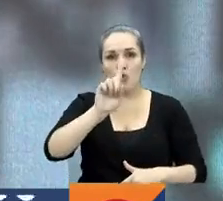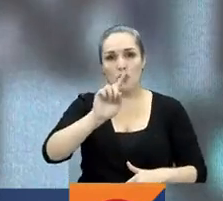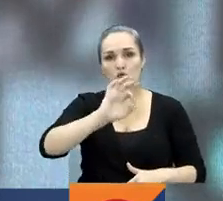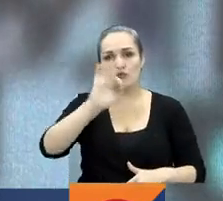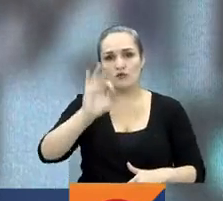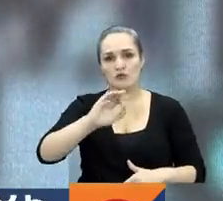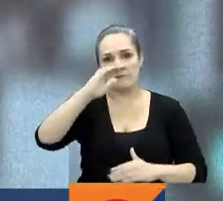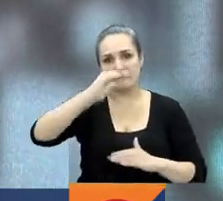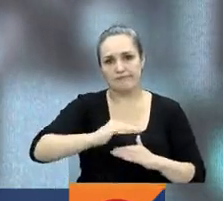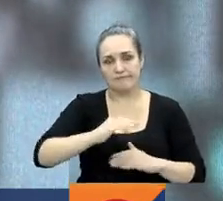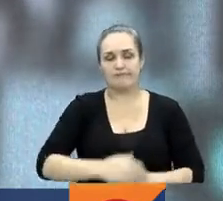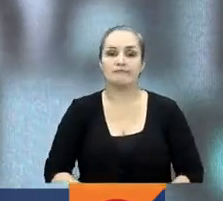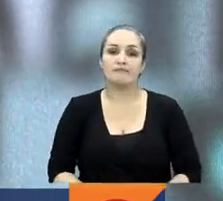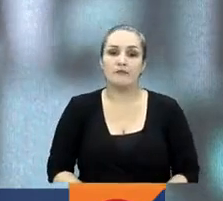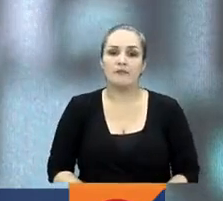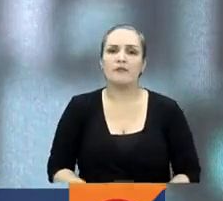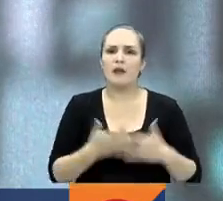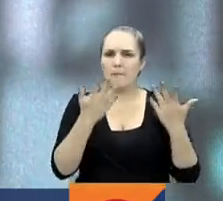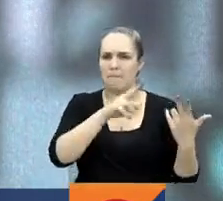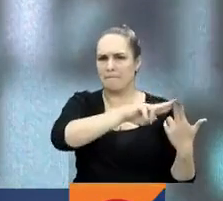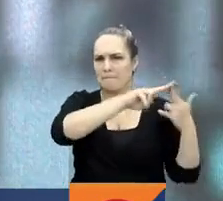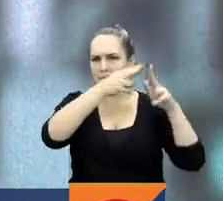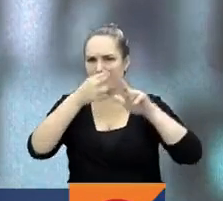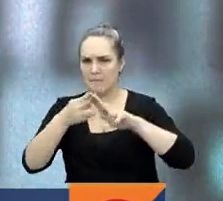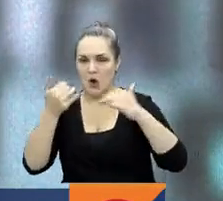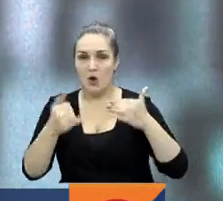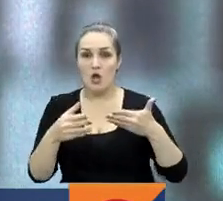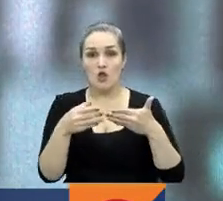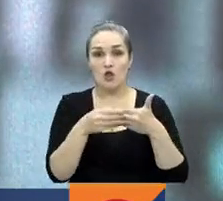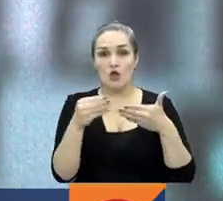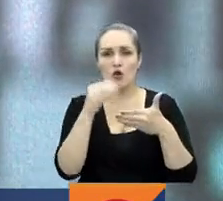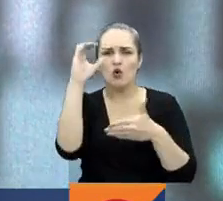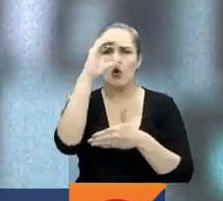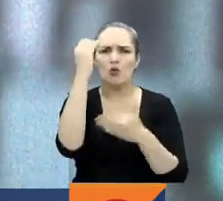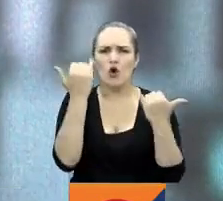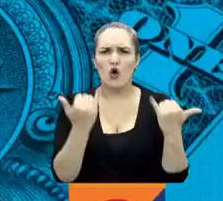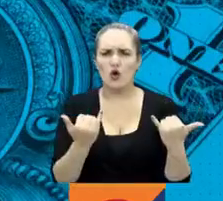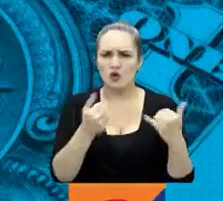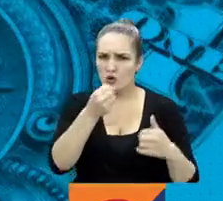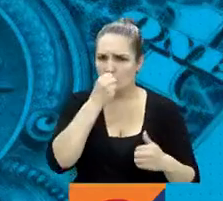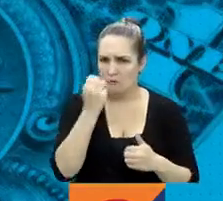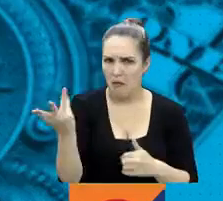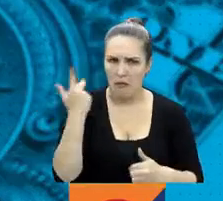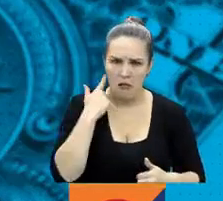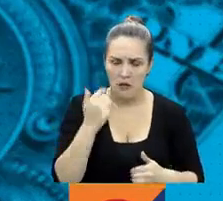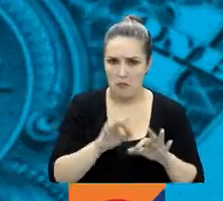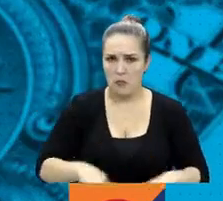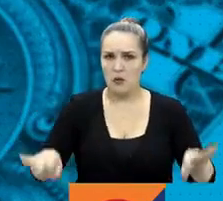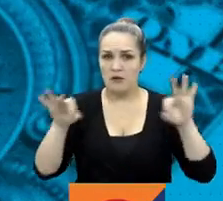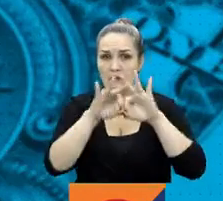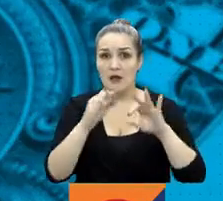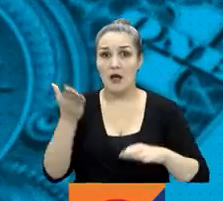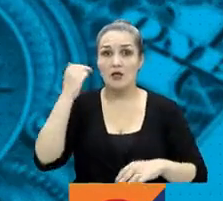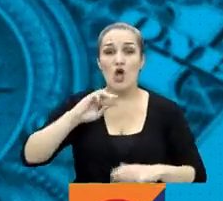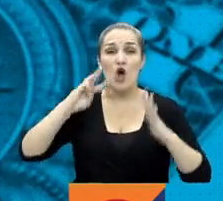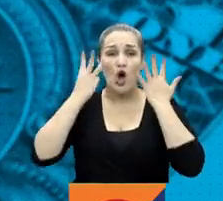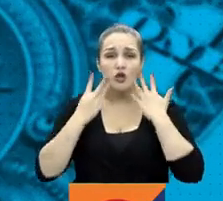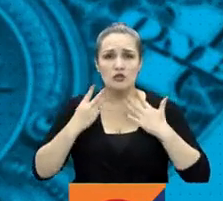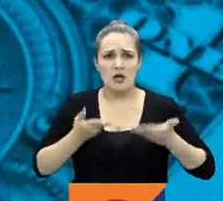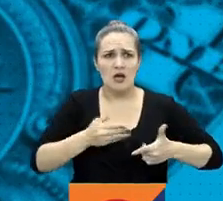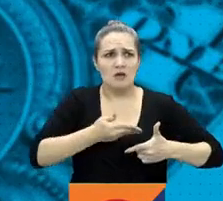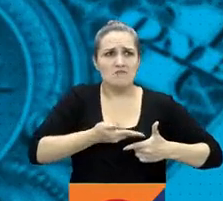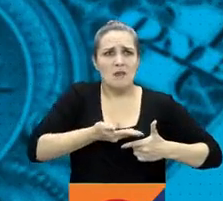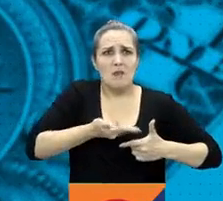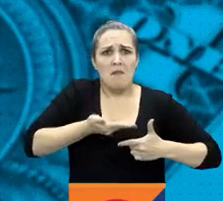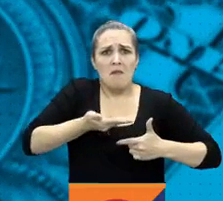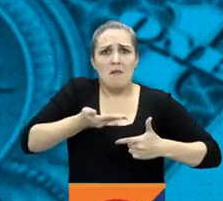Y precisamente vamos a revisar el comportamiento del dólar en Colombia hoy porque hay noticia e información importante. Después de ocho jornadas consecutivas,